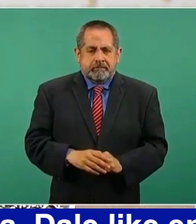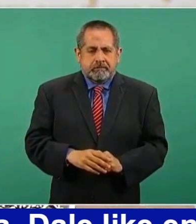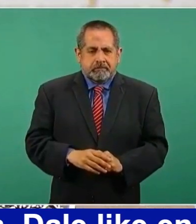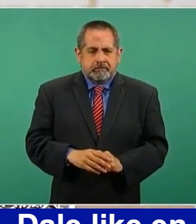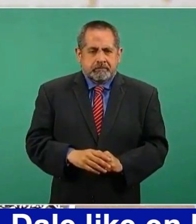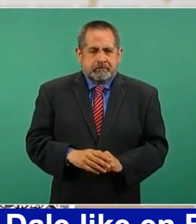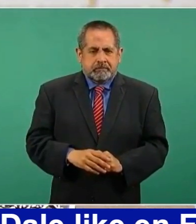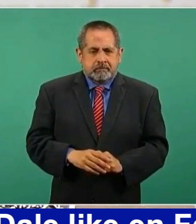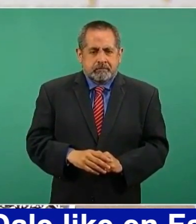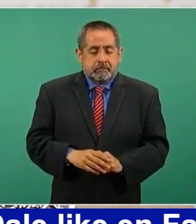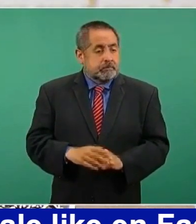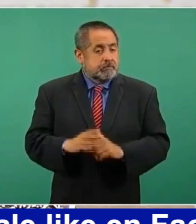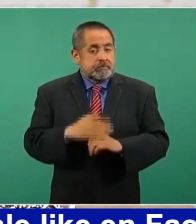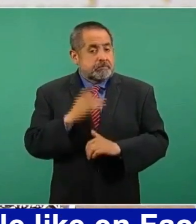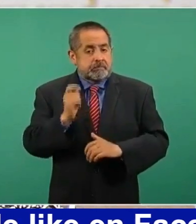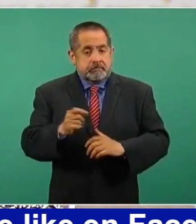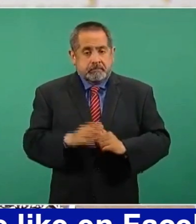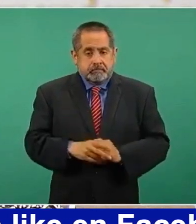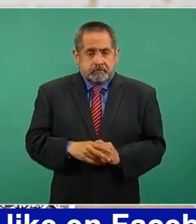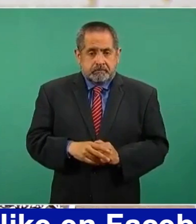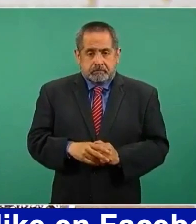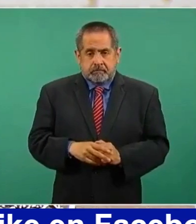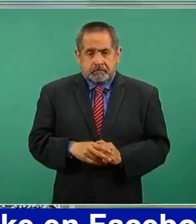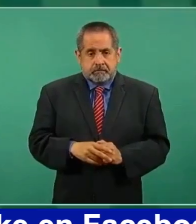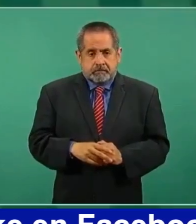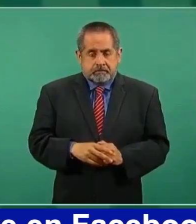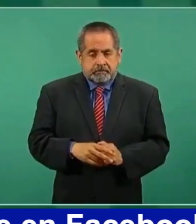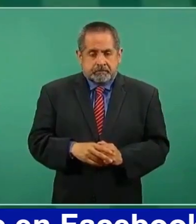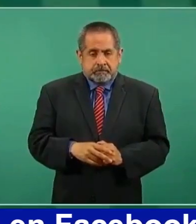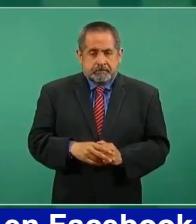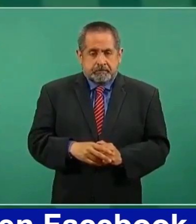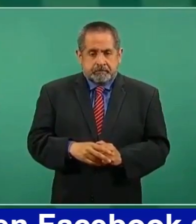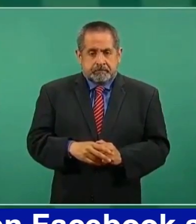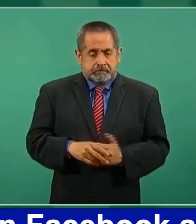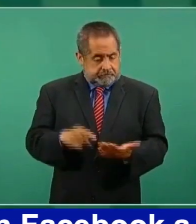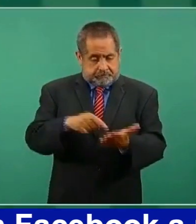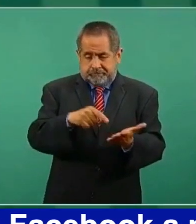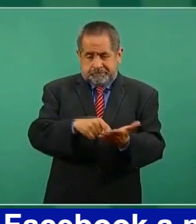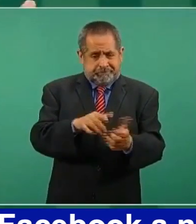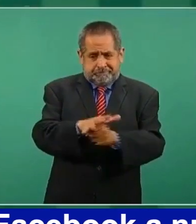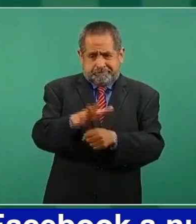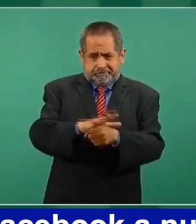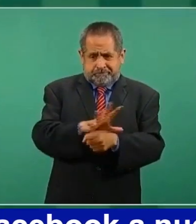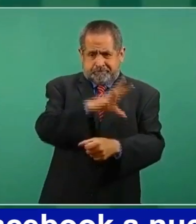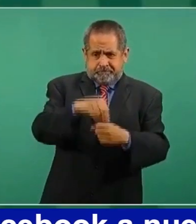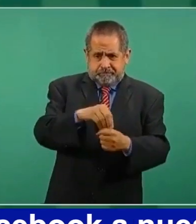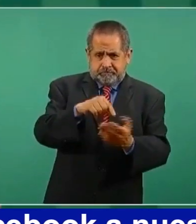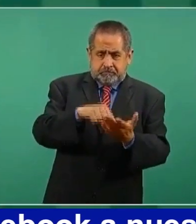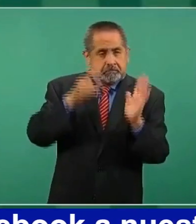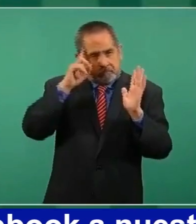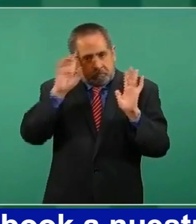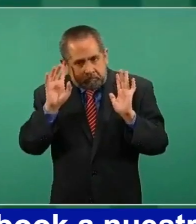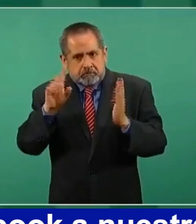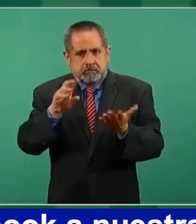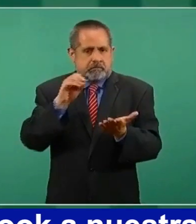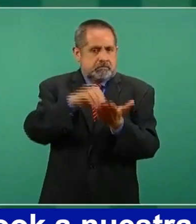Porque ahí está, supongo,